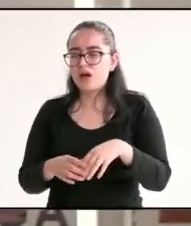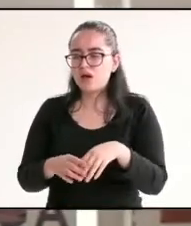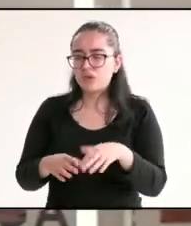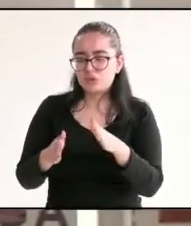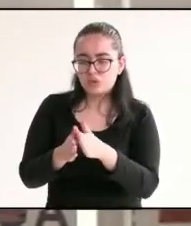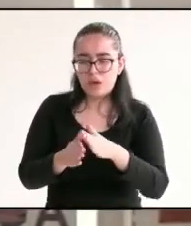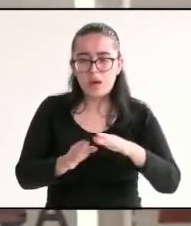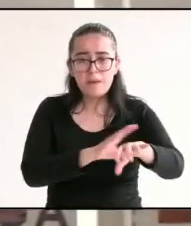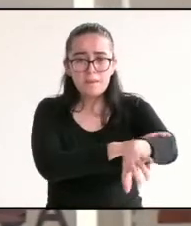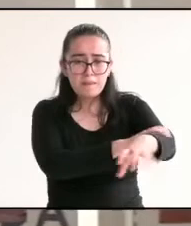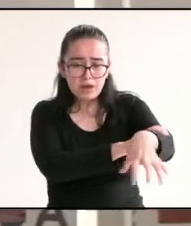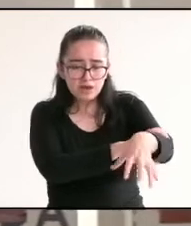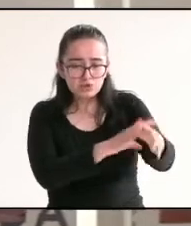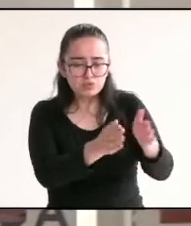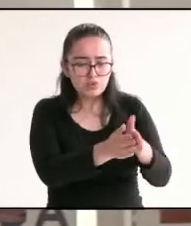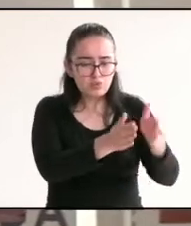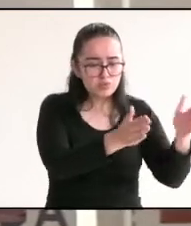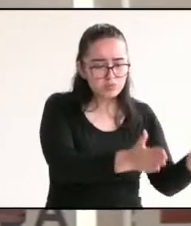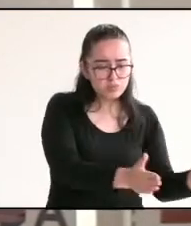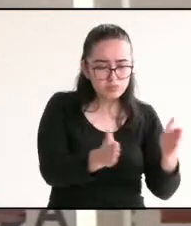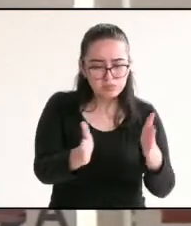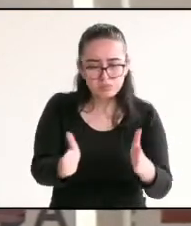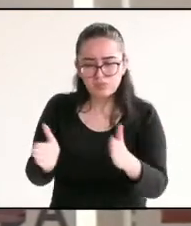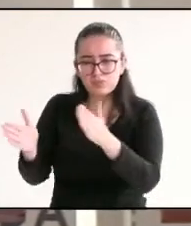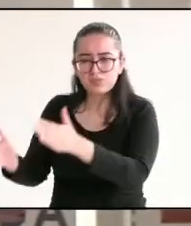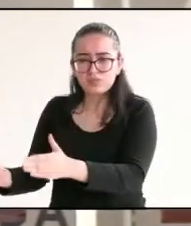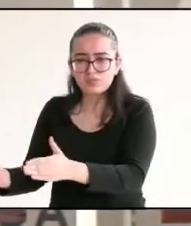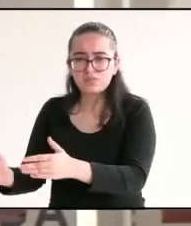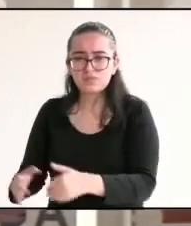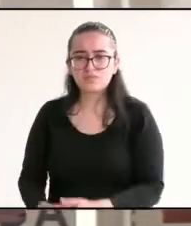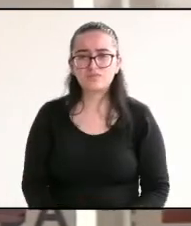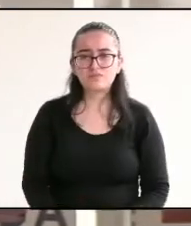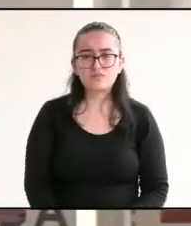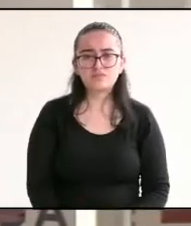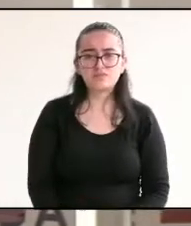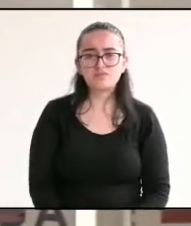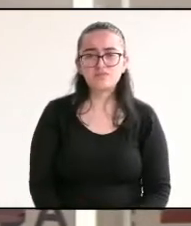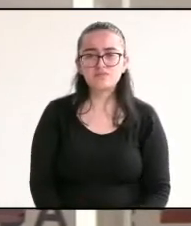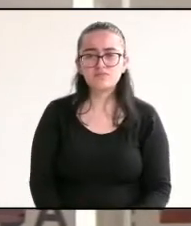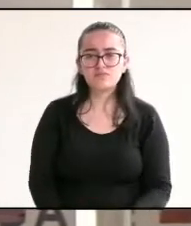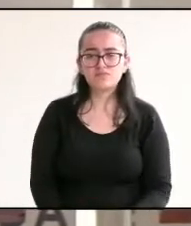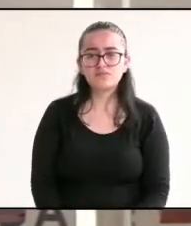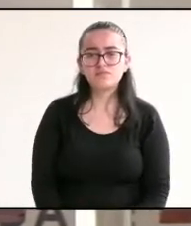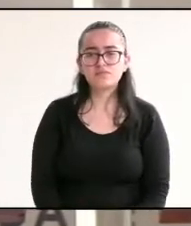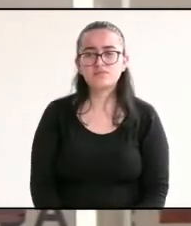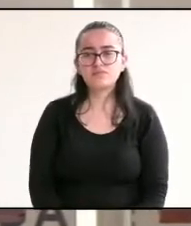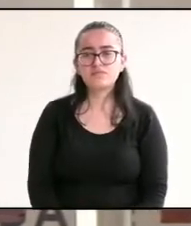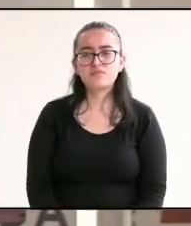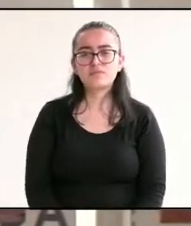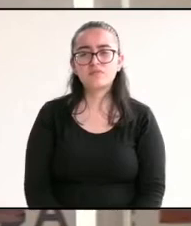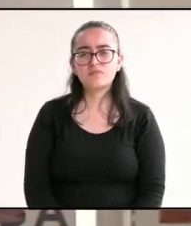separación de estos residuos en reciclables y no reciclables, desde su recolección hasta el punto final. Hay que implementar